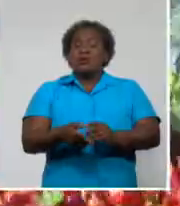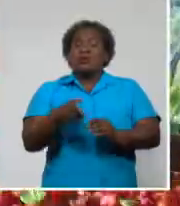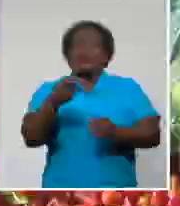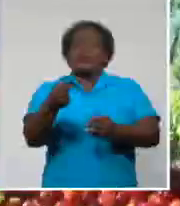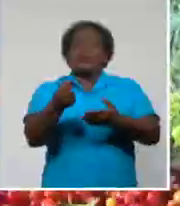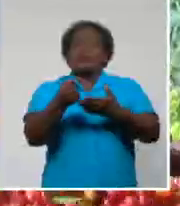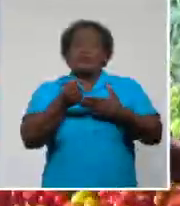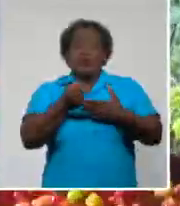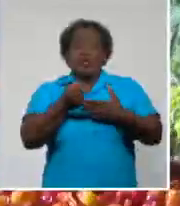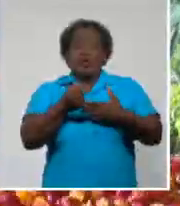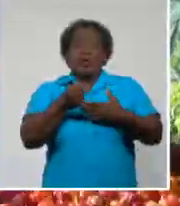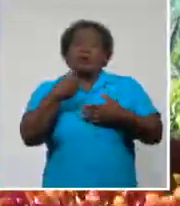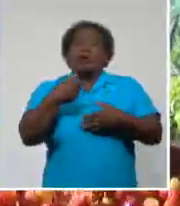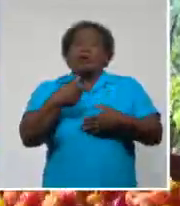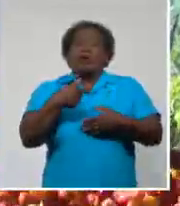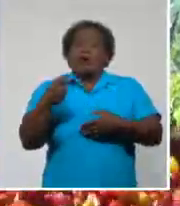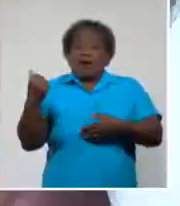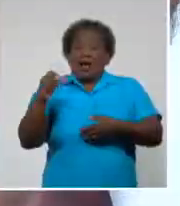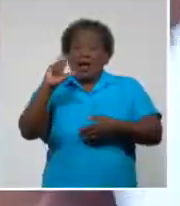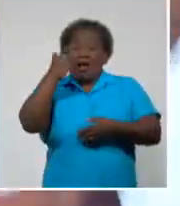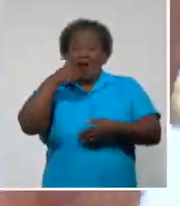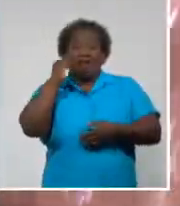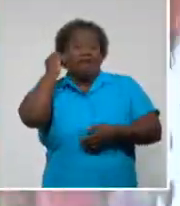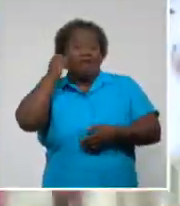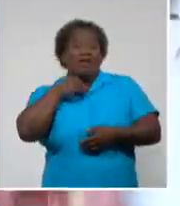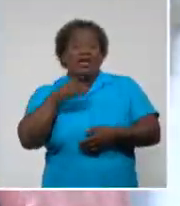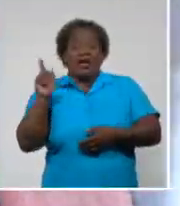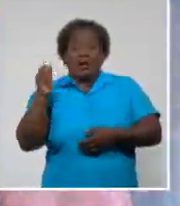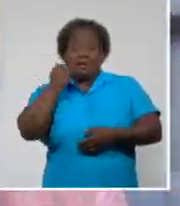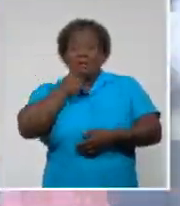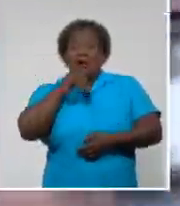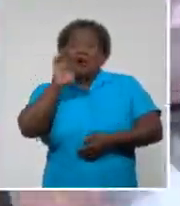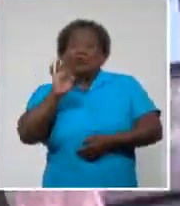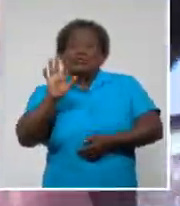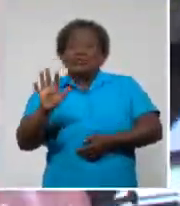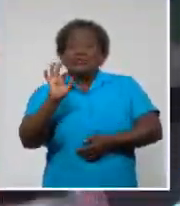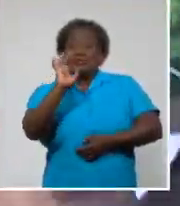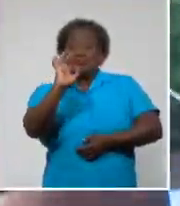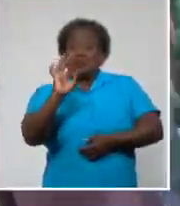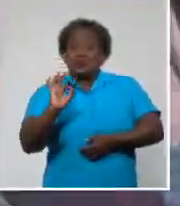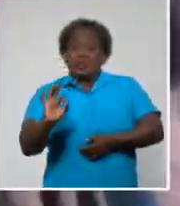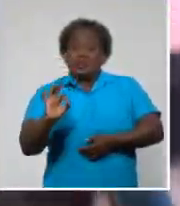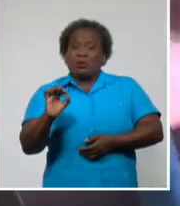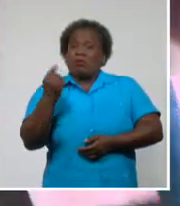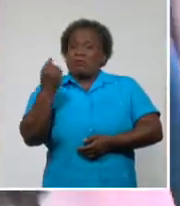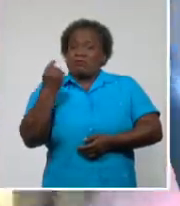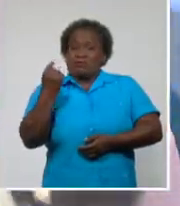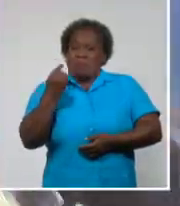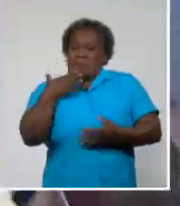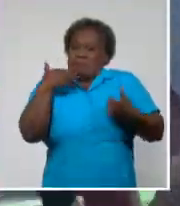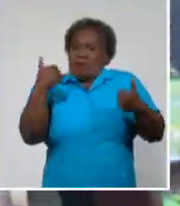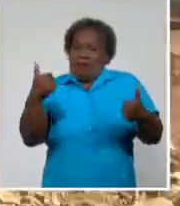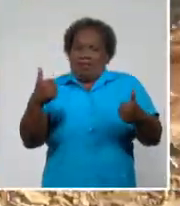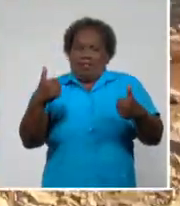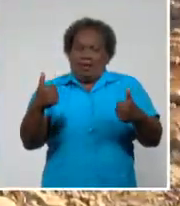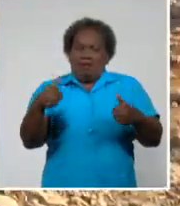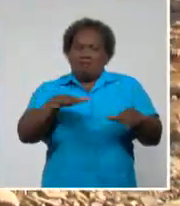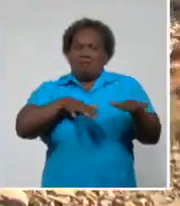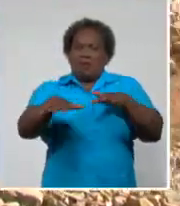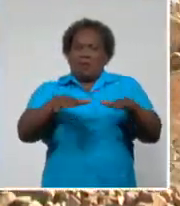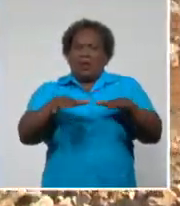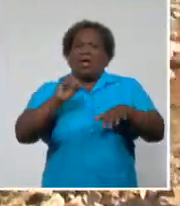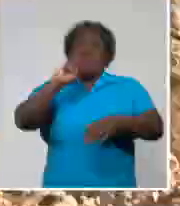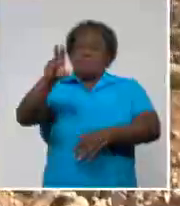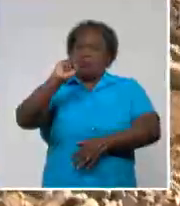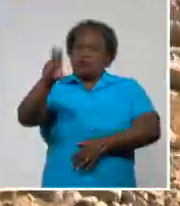territorio. El café, porque más del 85% del café ha sido de primera clase, que está listo también para exportar. La